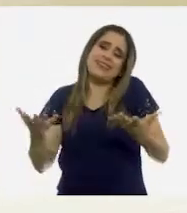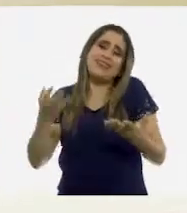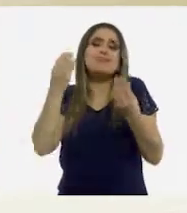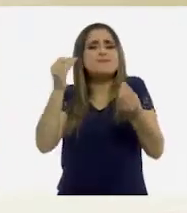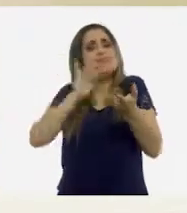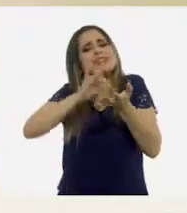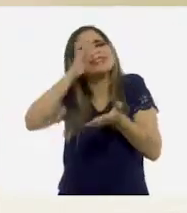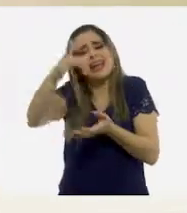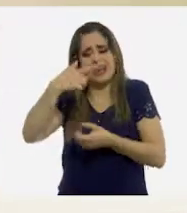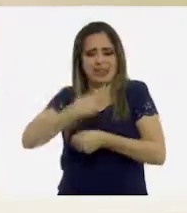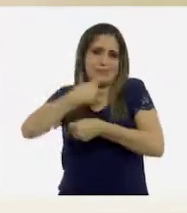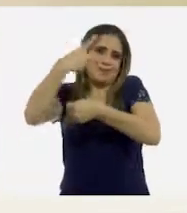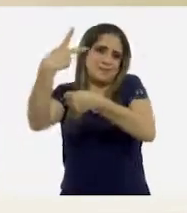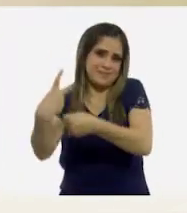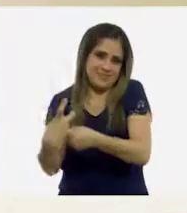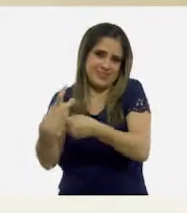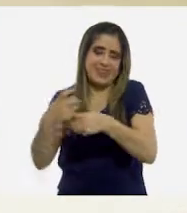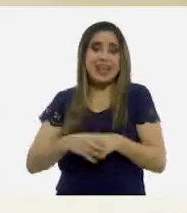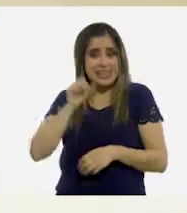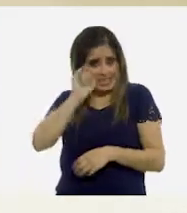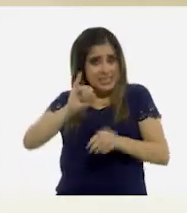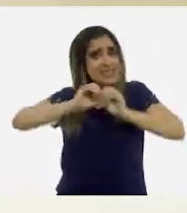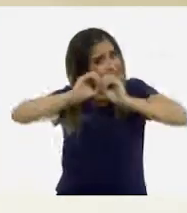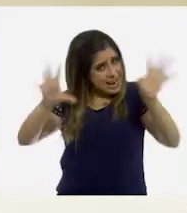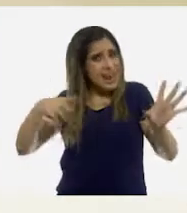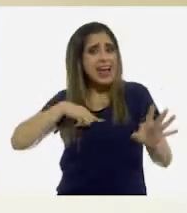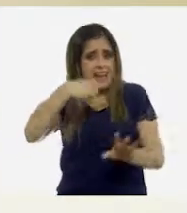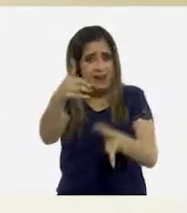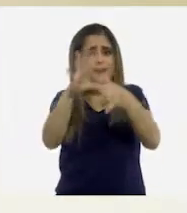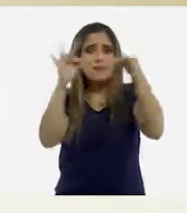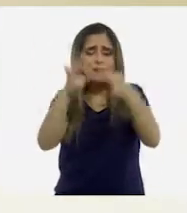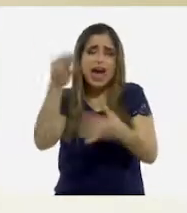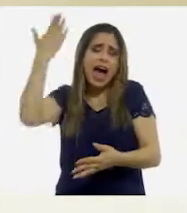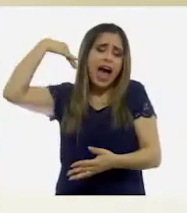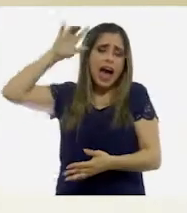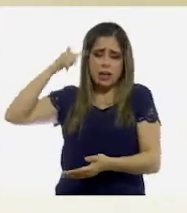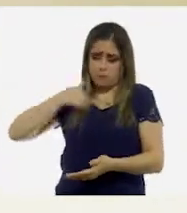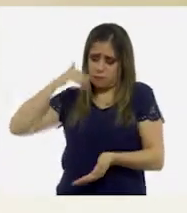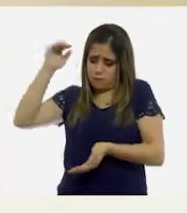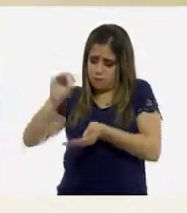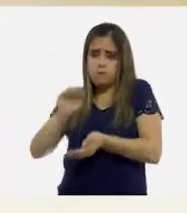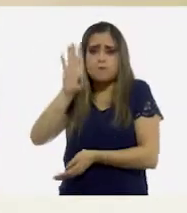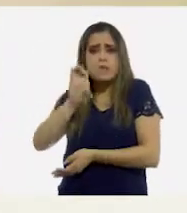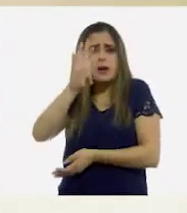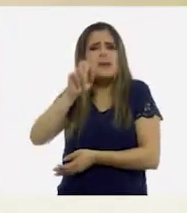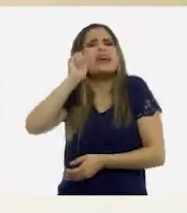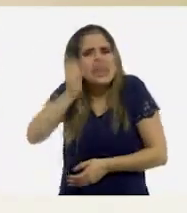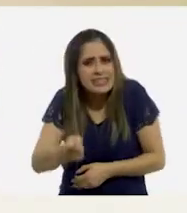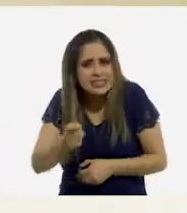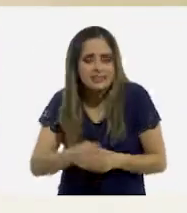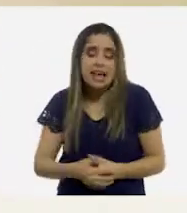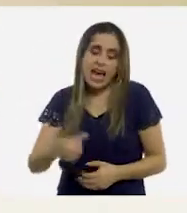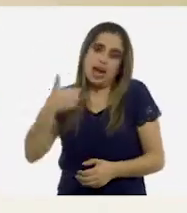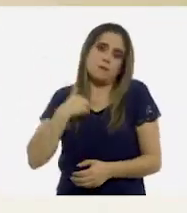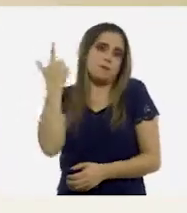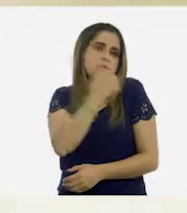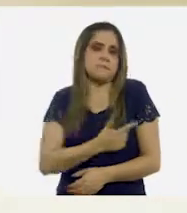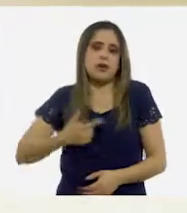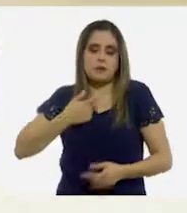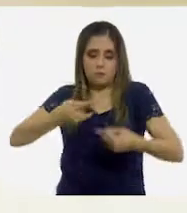por invitarme! ¡Y claro que puedo contarles! Cuando era bebé, me gustaba mucho que me mecieran en una vaca